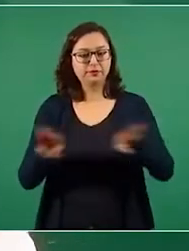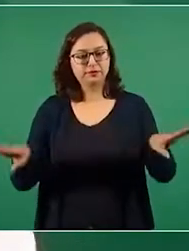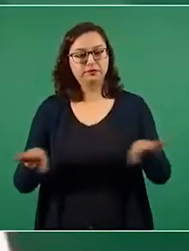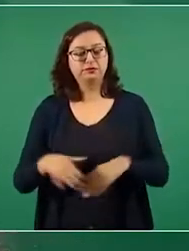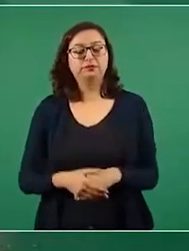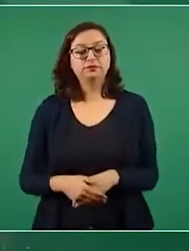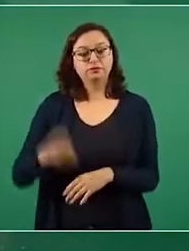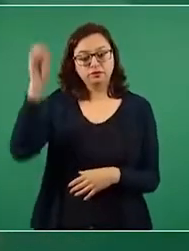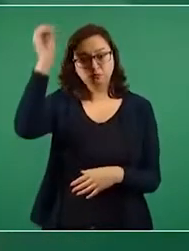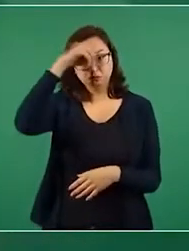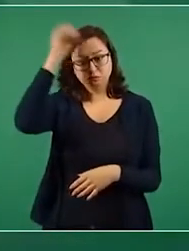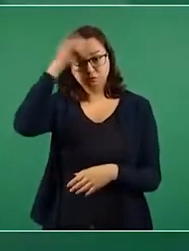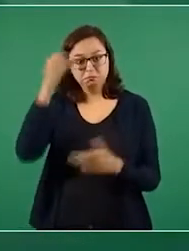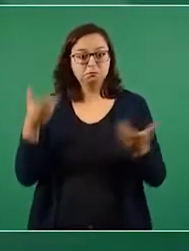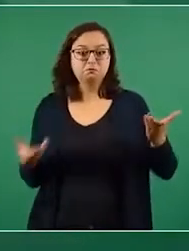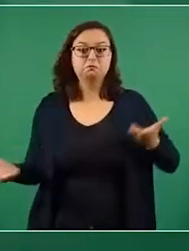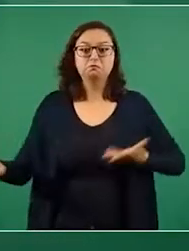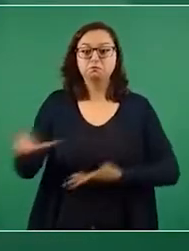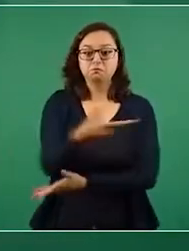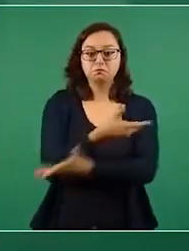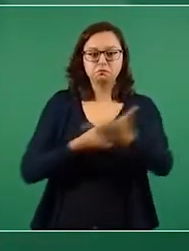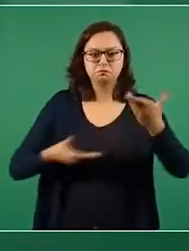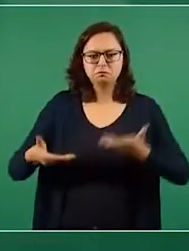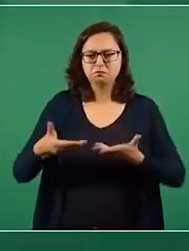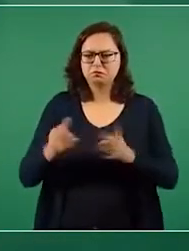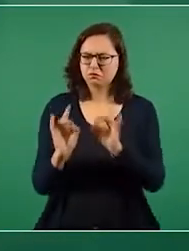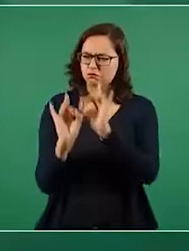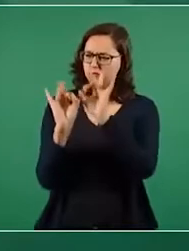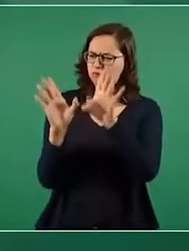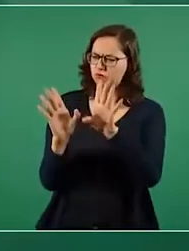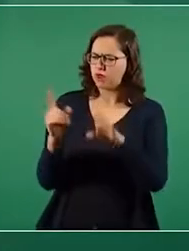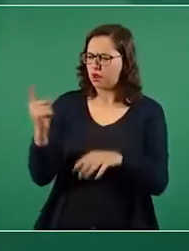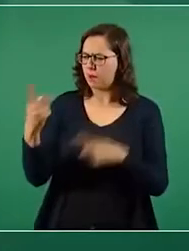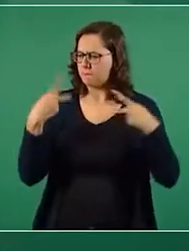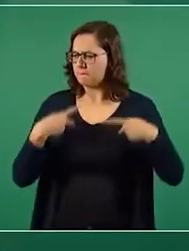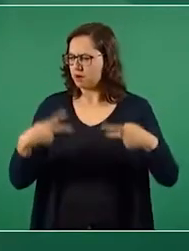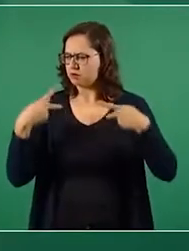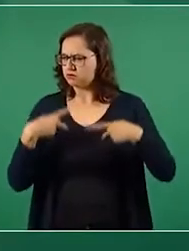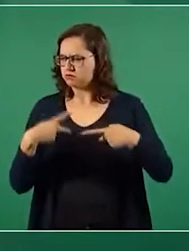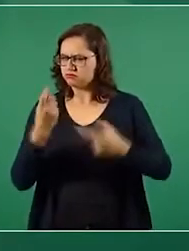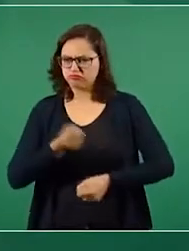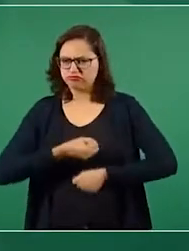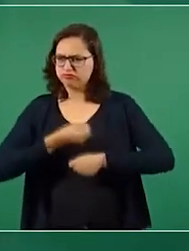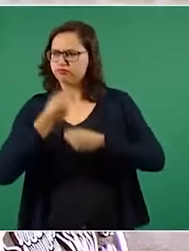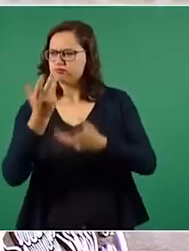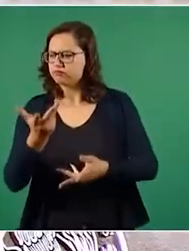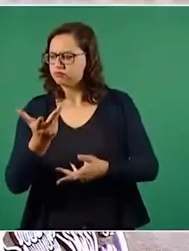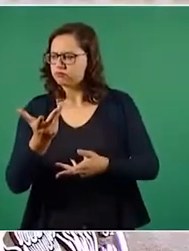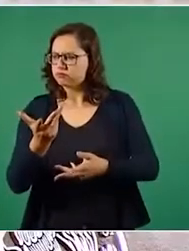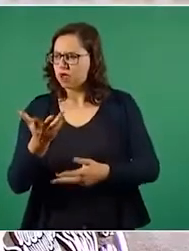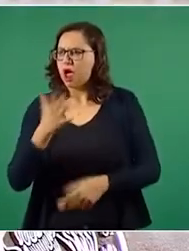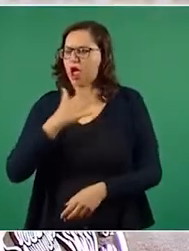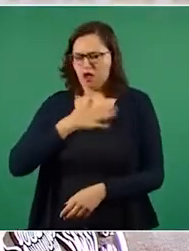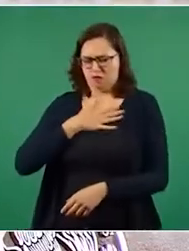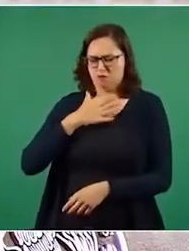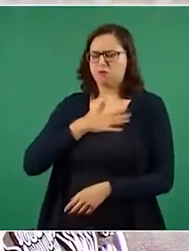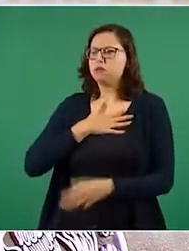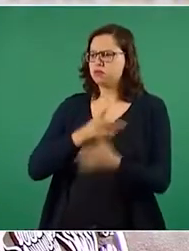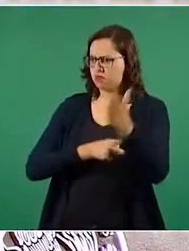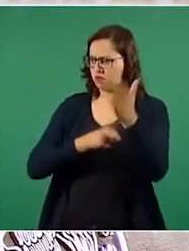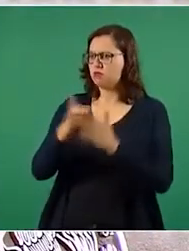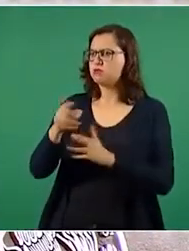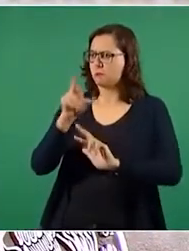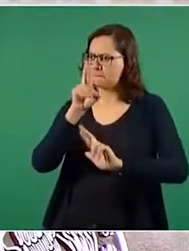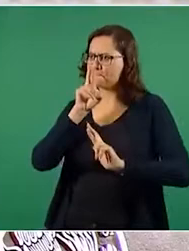opiniones se encuentra el derecho de réplica, es decir, la respuesta que tiene derecho a dar cualquier persona